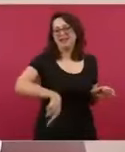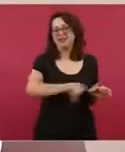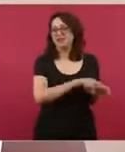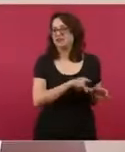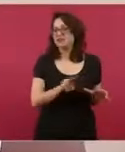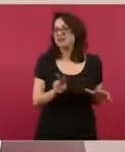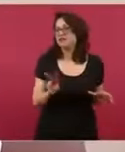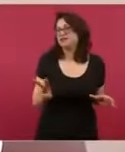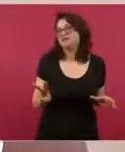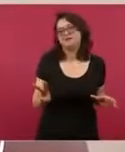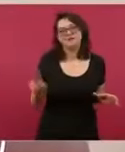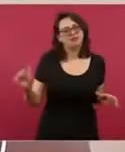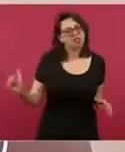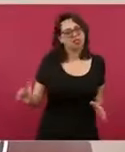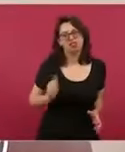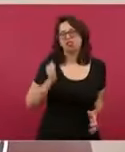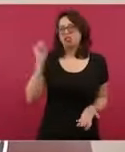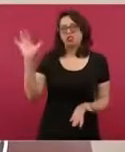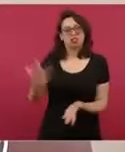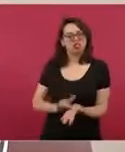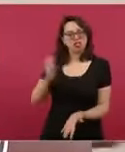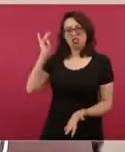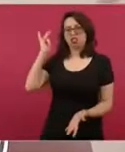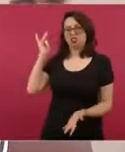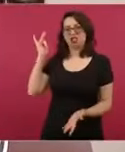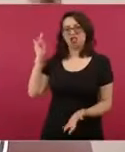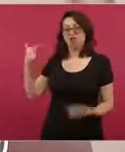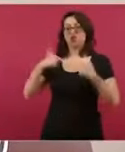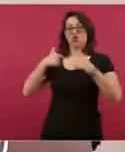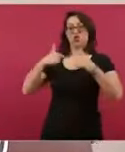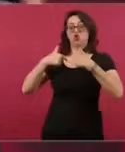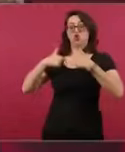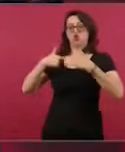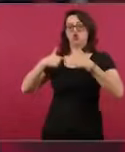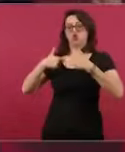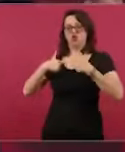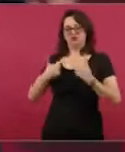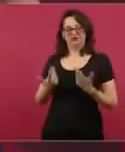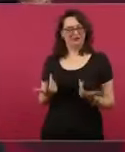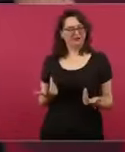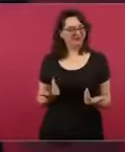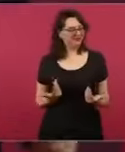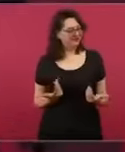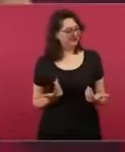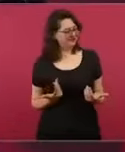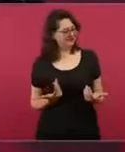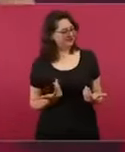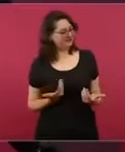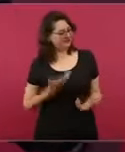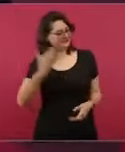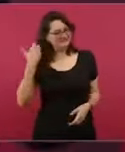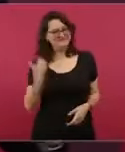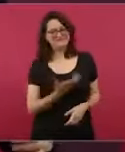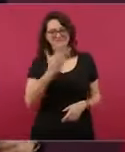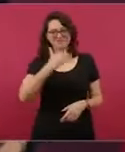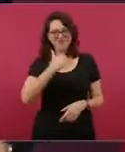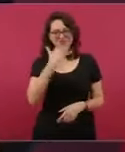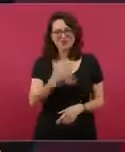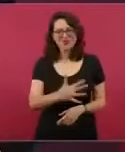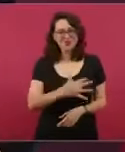cínicos, ya quieren decir, fuimos nosotros. Pero imagínense,